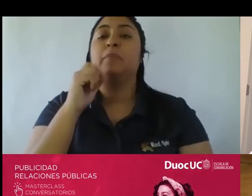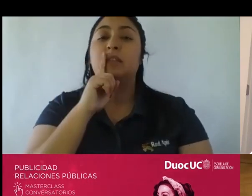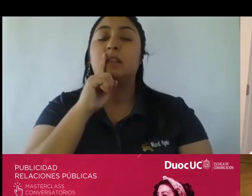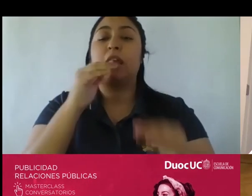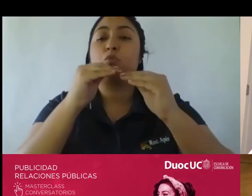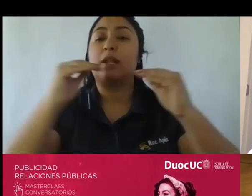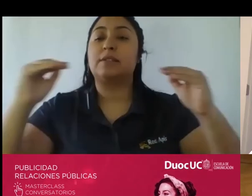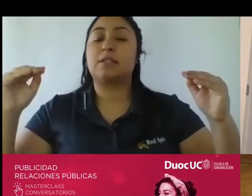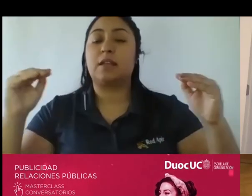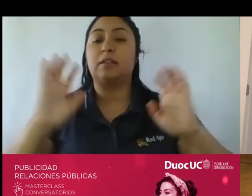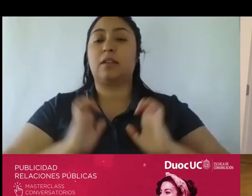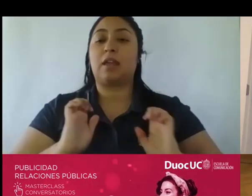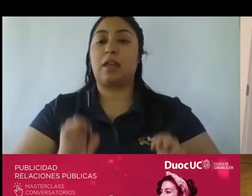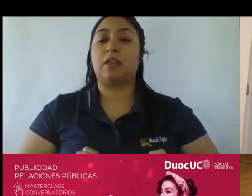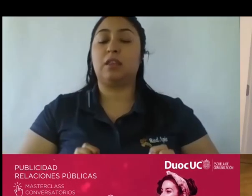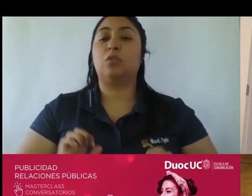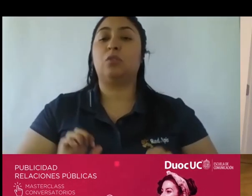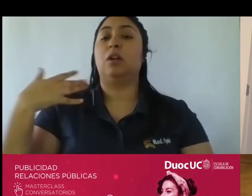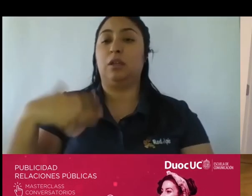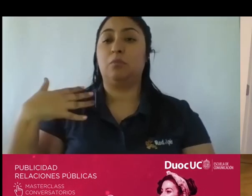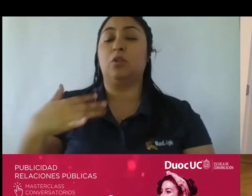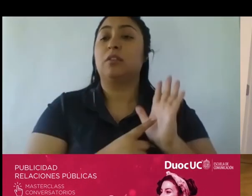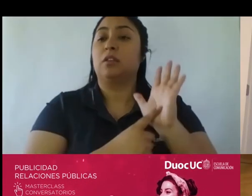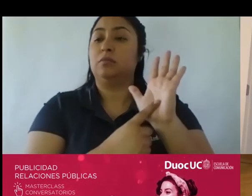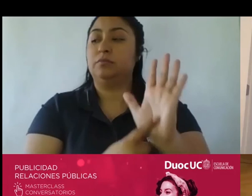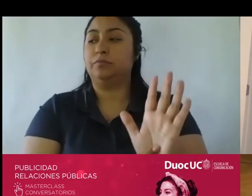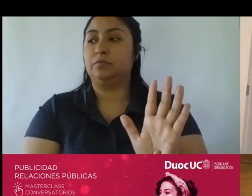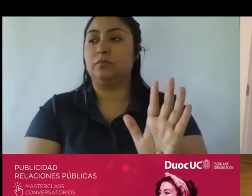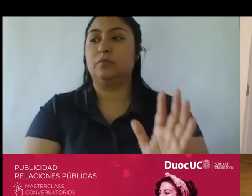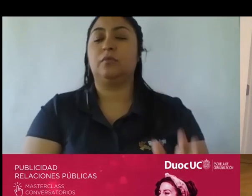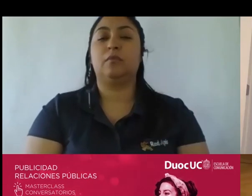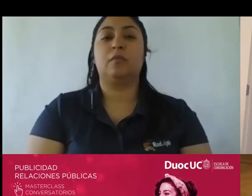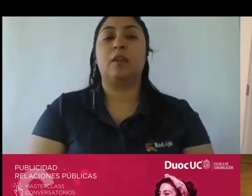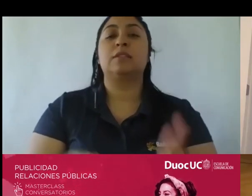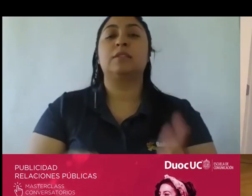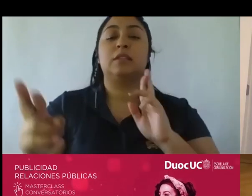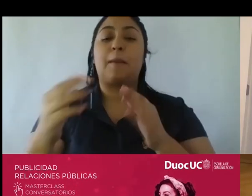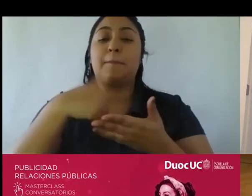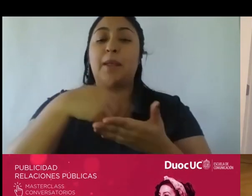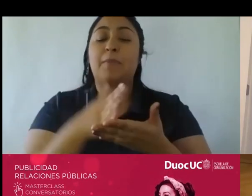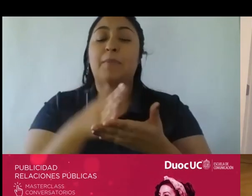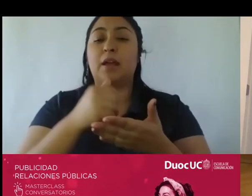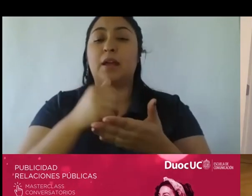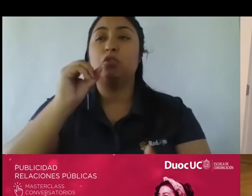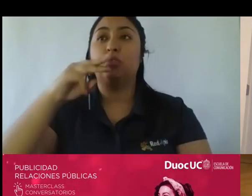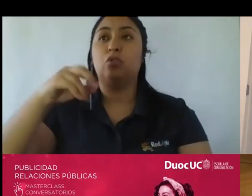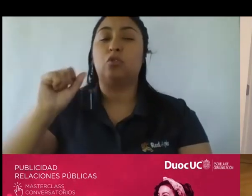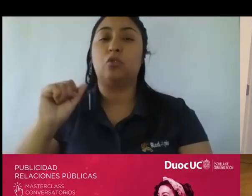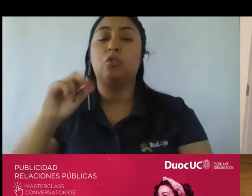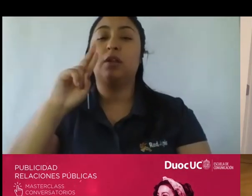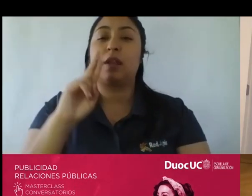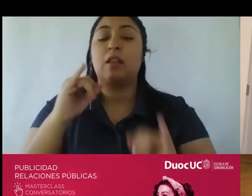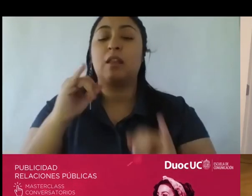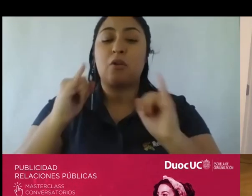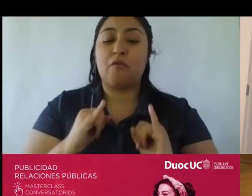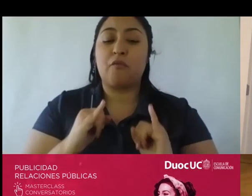bastante más robusto bastante más visible y por lo tanto también se está preparando el CONAR para enfrentar de manera mucho más proactiva ese